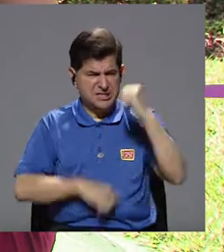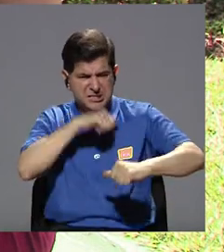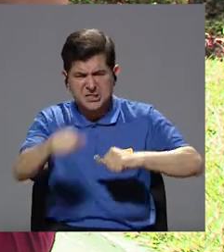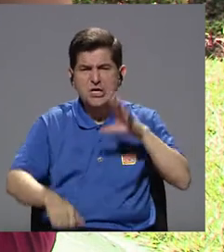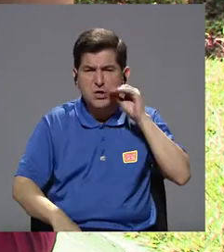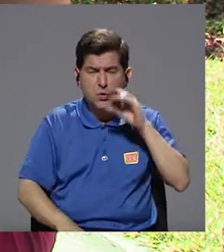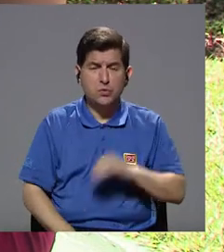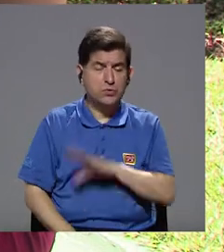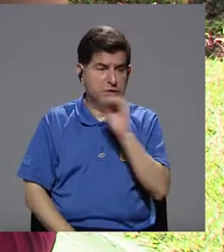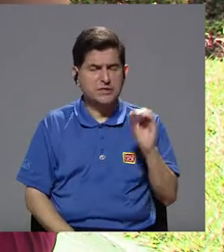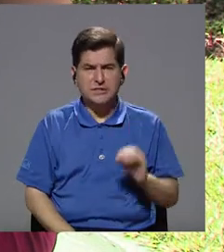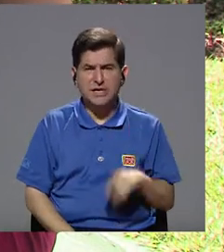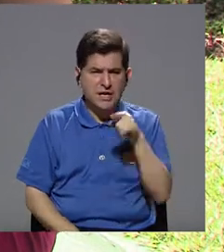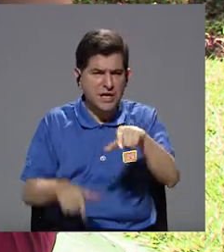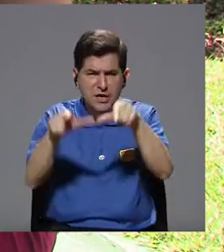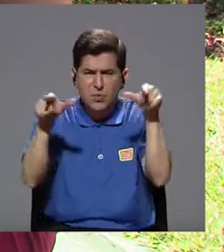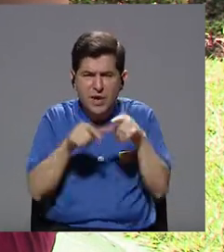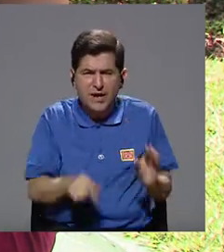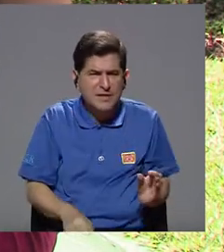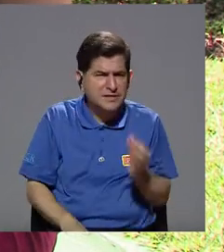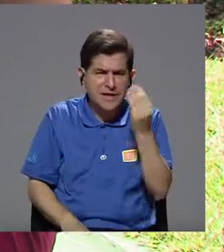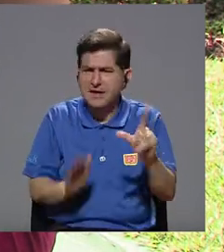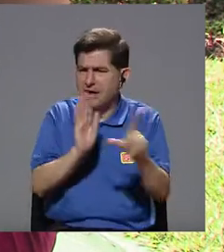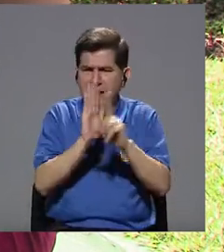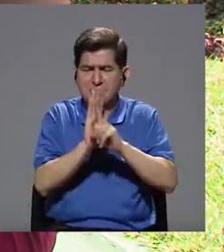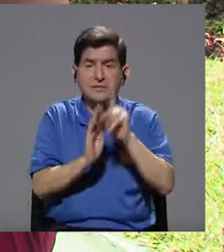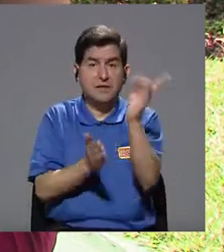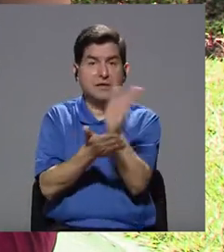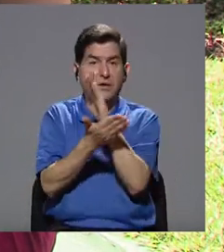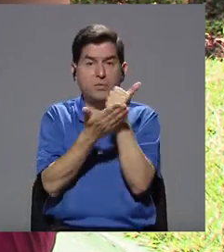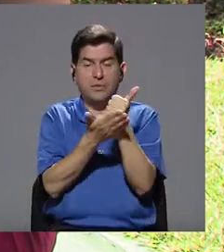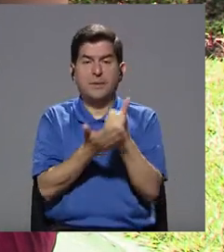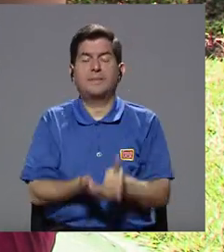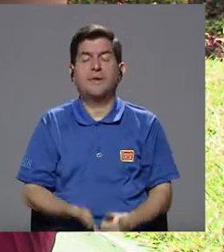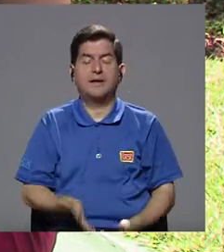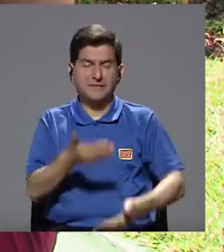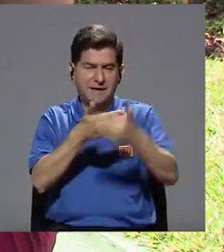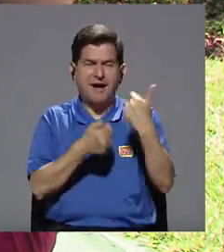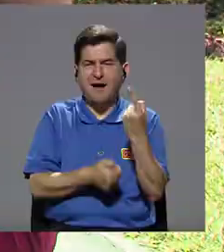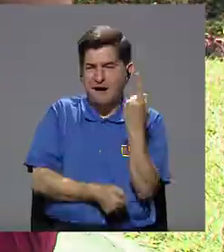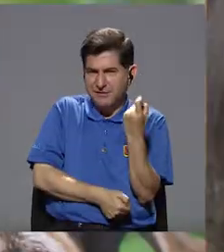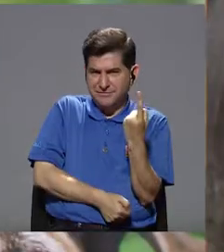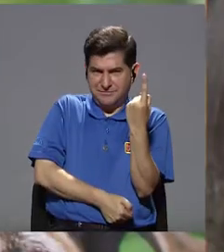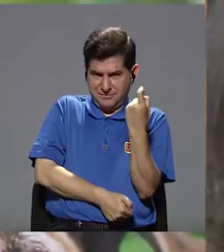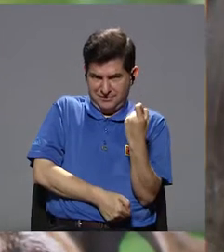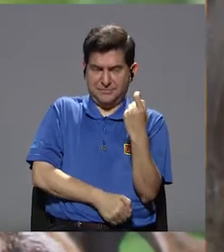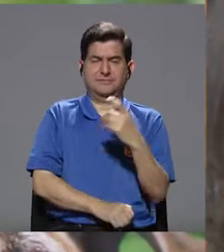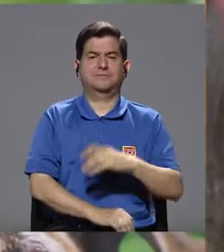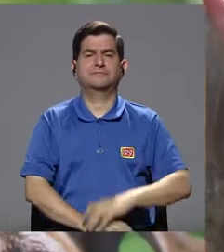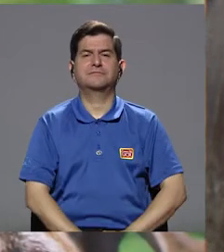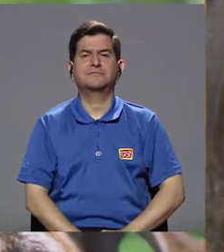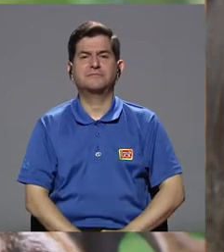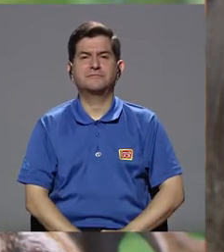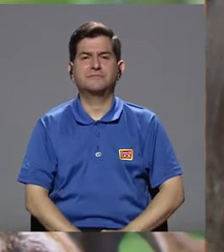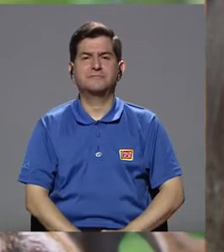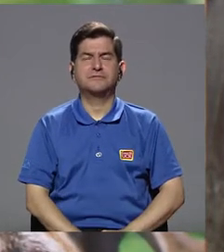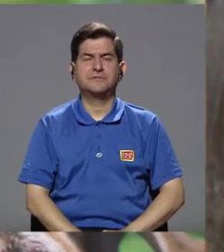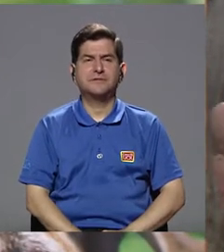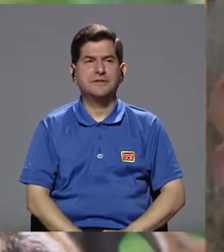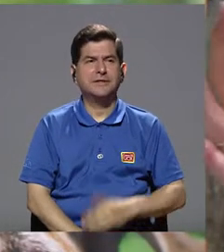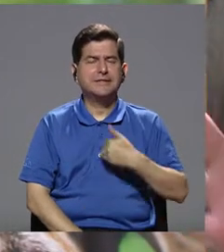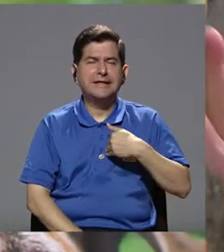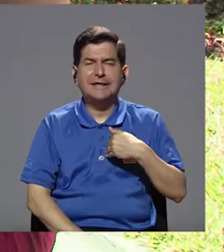peleas de perros y los creadores ilegales, sí se me quedó un aspecto en el bloque anterior y tenía